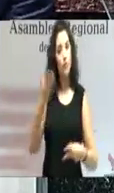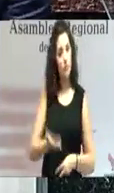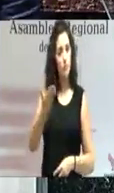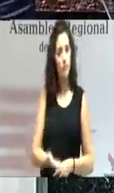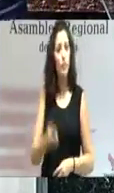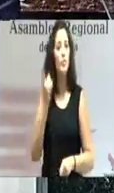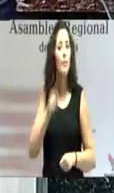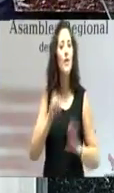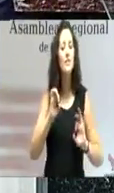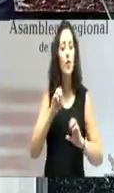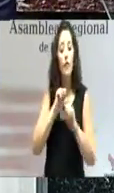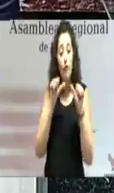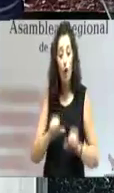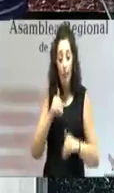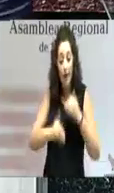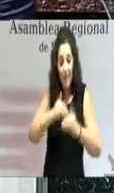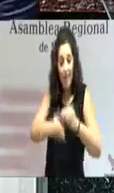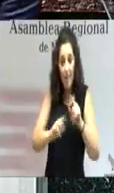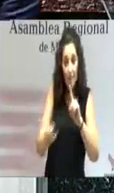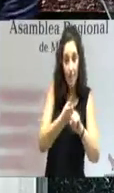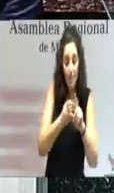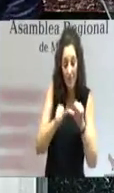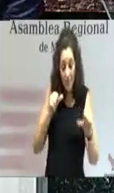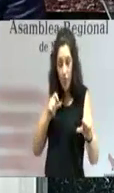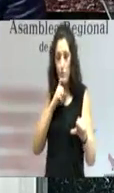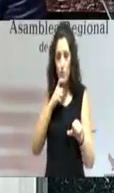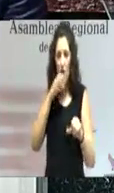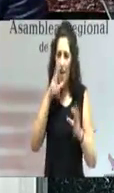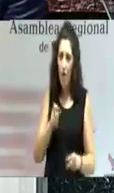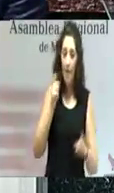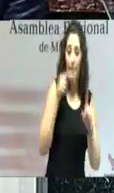cómo lo conseguimos. Hoy es tan importante la meta como el camino.